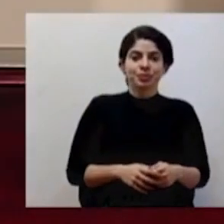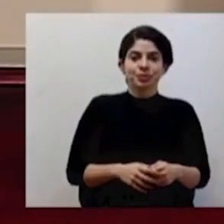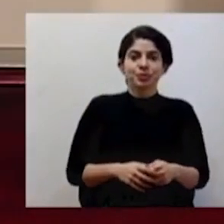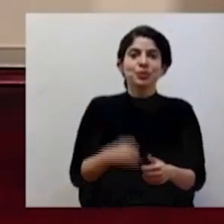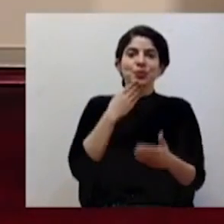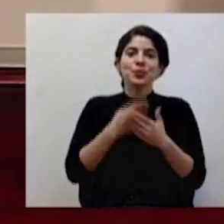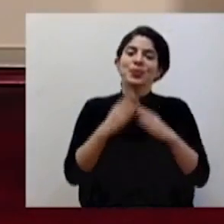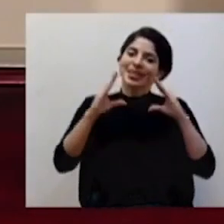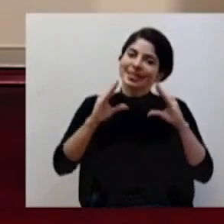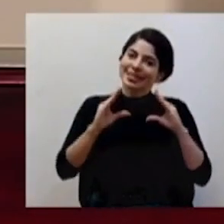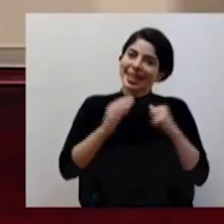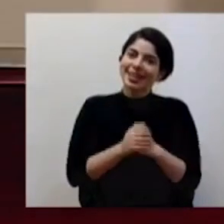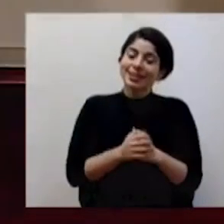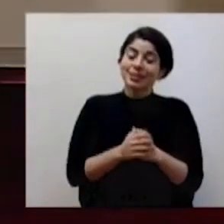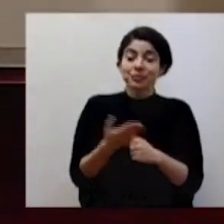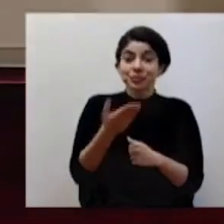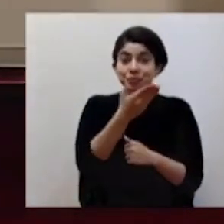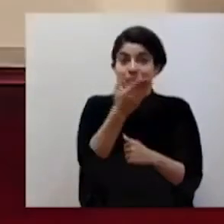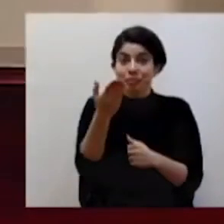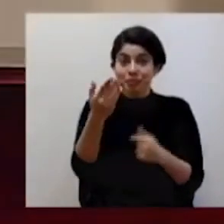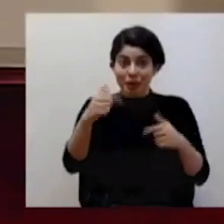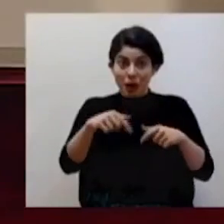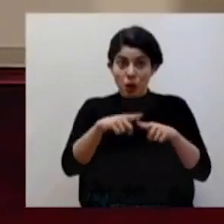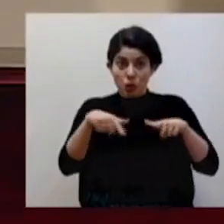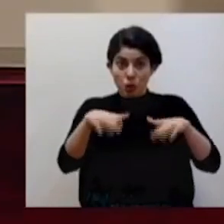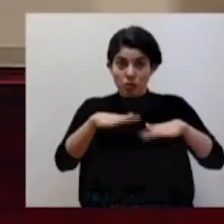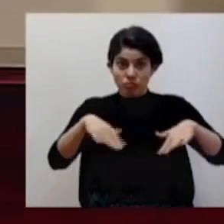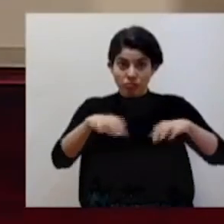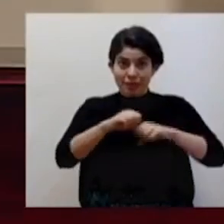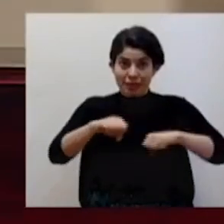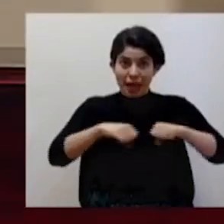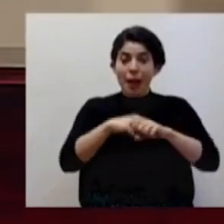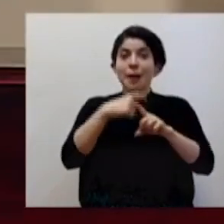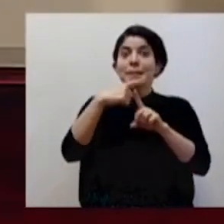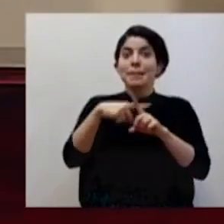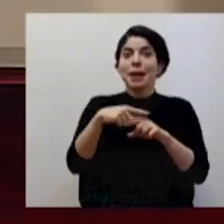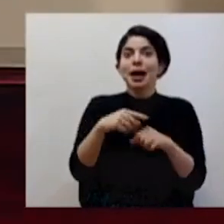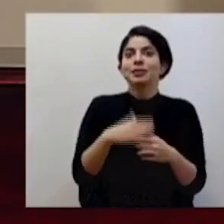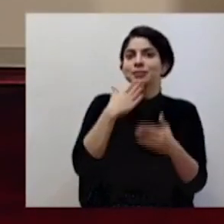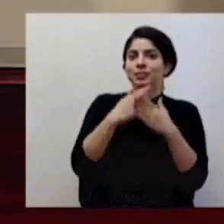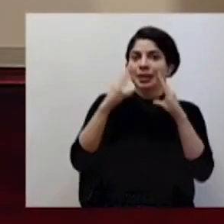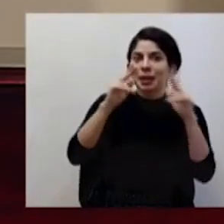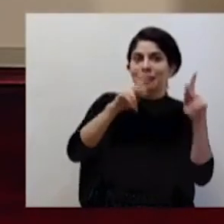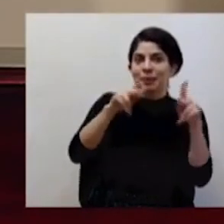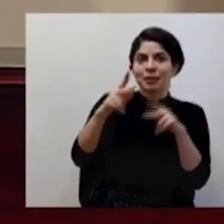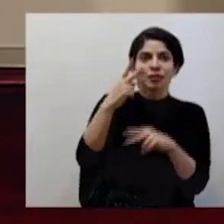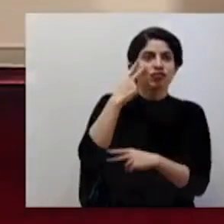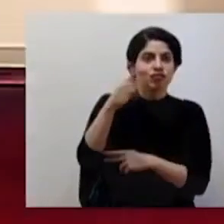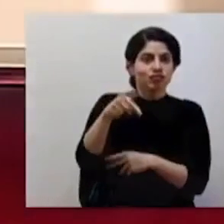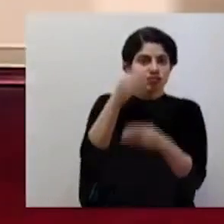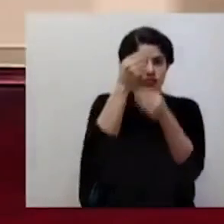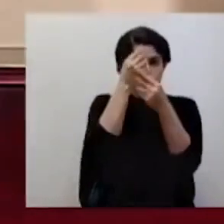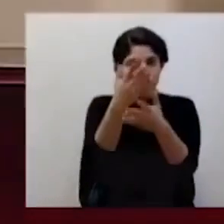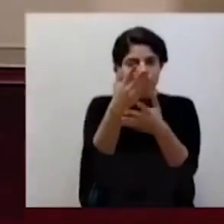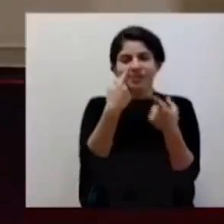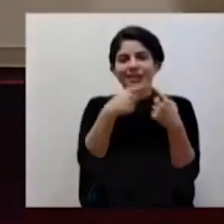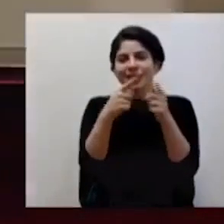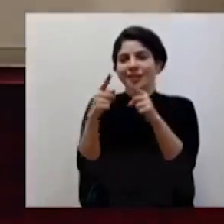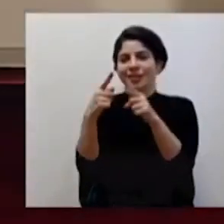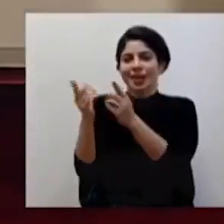Muy buenas tardes a quienes están en esta sala y también a las personas que siguen esta comunicación por los diferentes